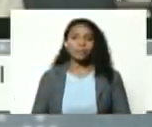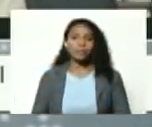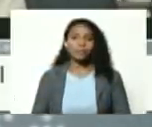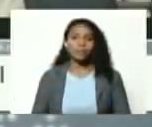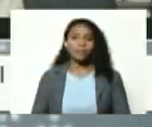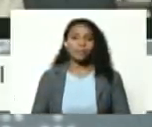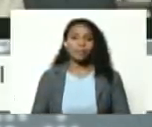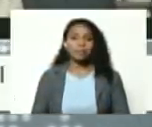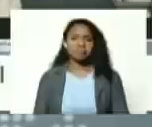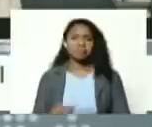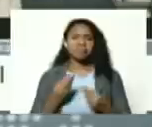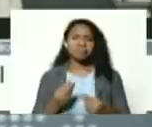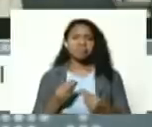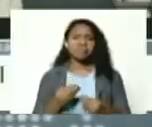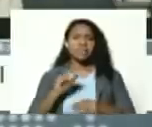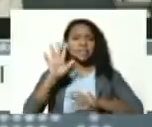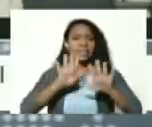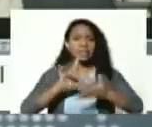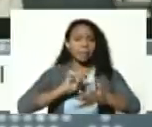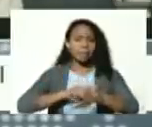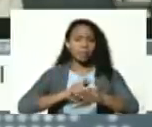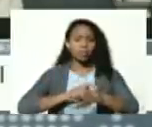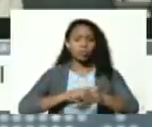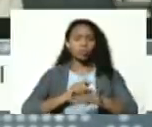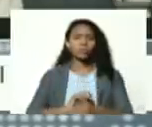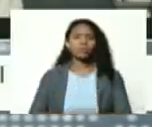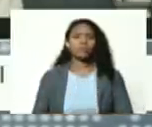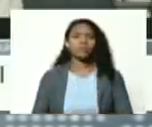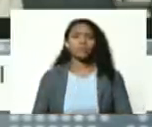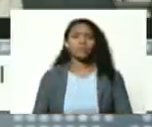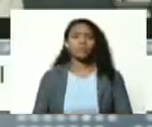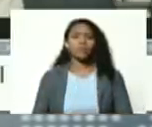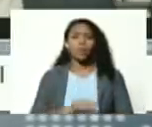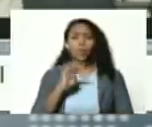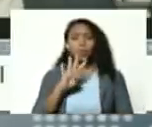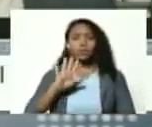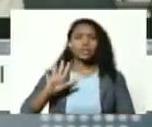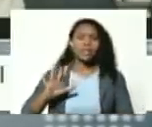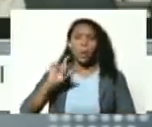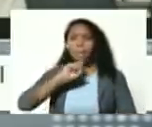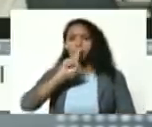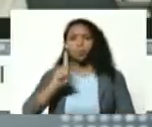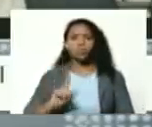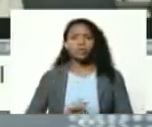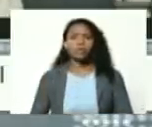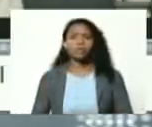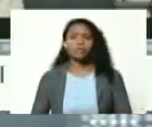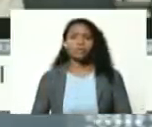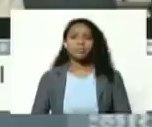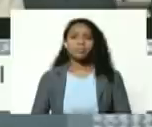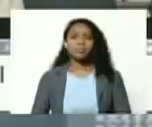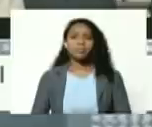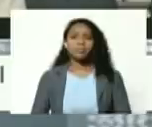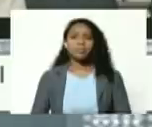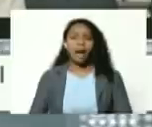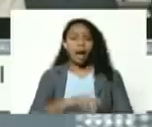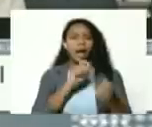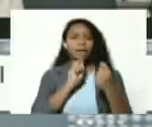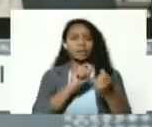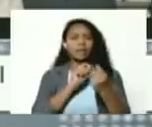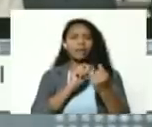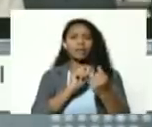para 15 minutos 4 o 5 preguntas y la entrevista